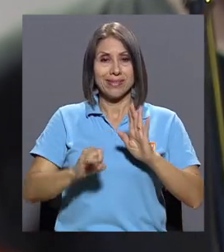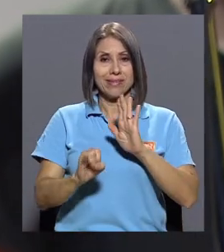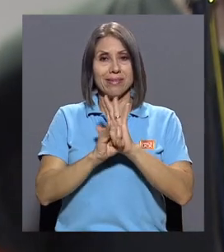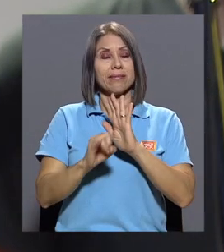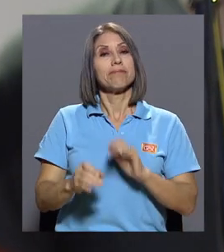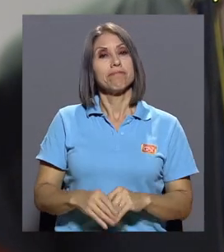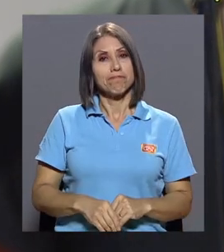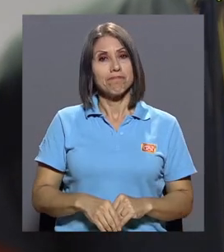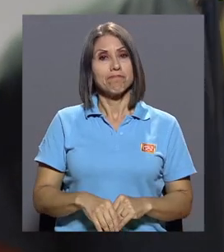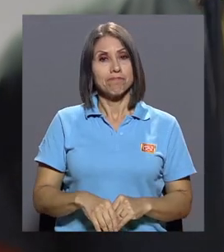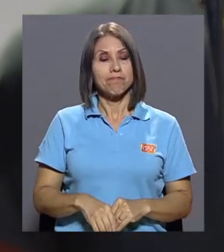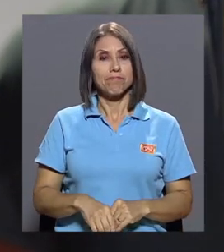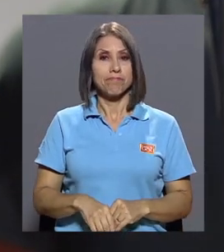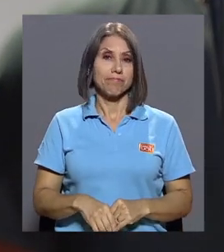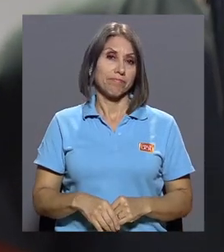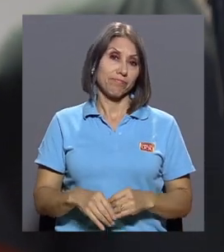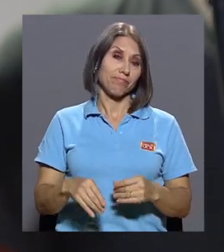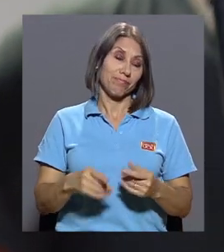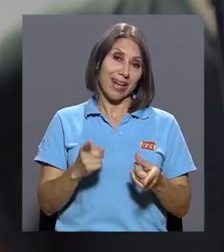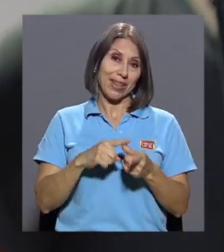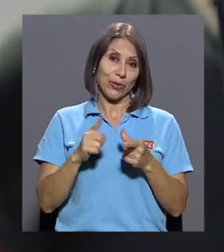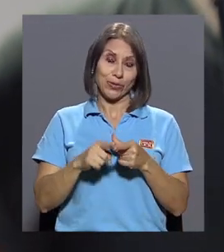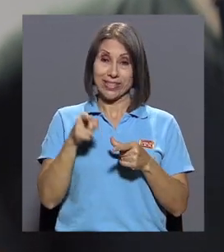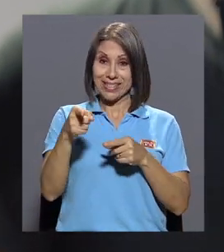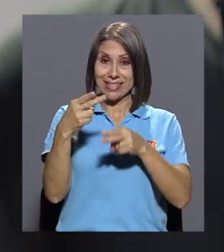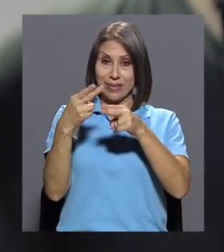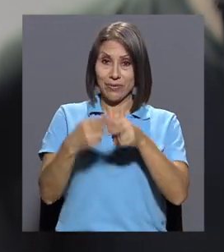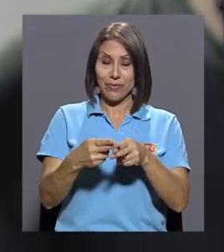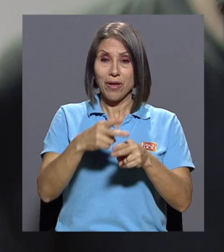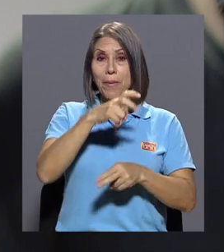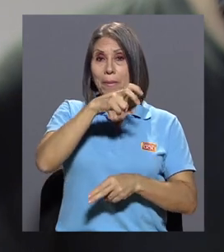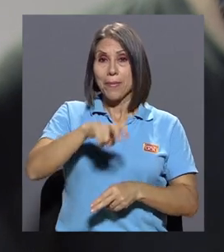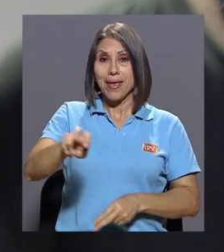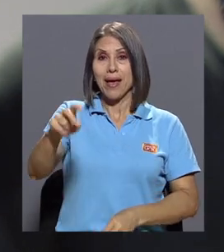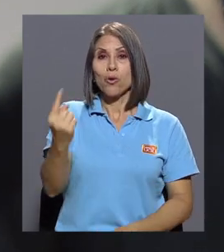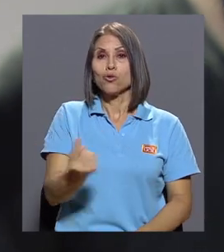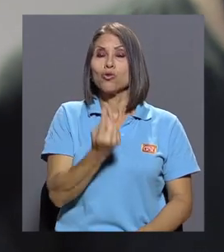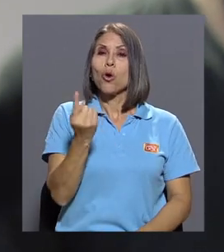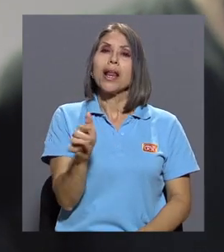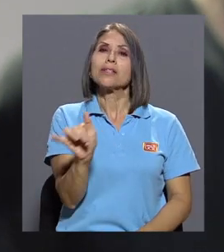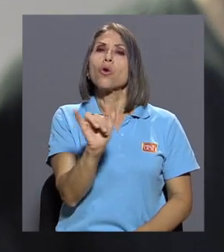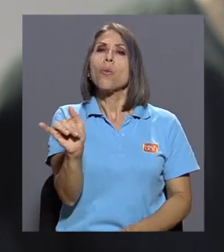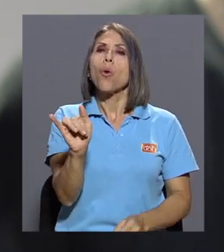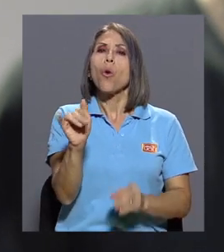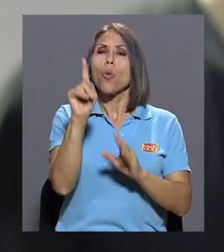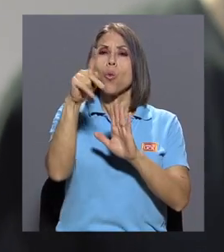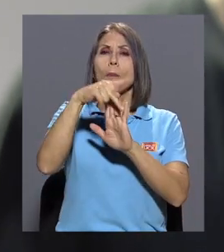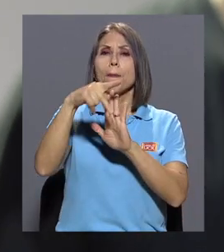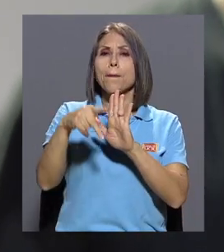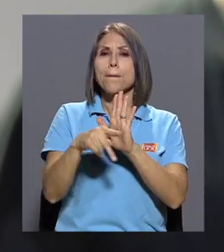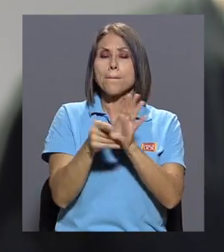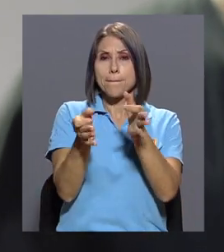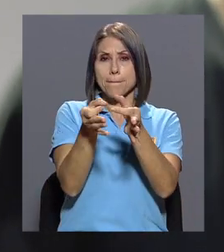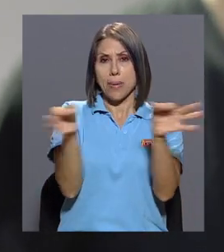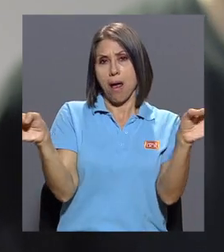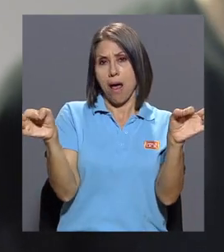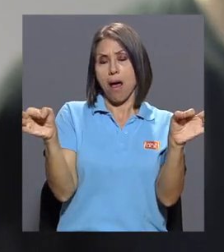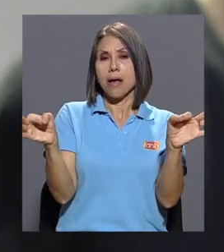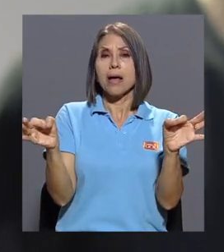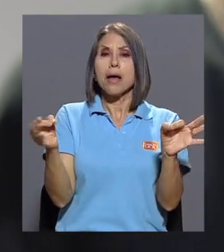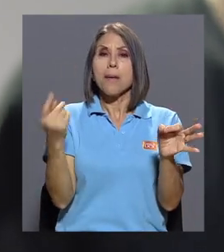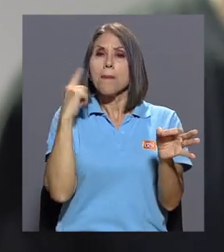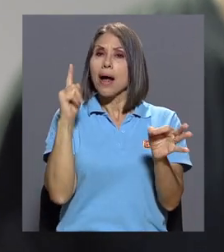identidad también. Entonces, Viajo Sola es como una consigna que reivindica ese